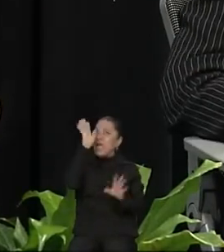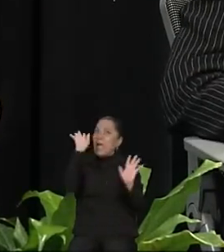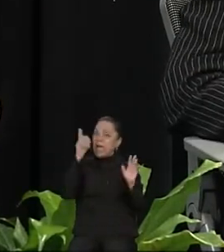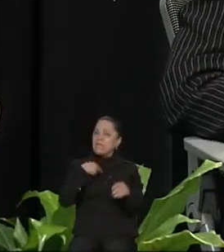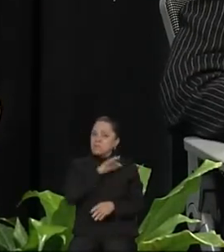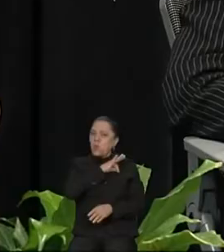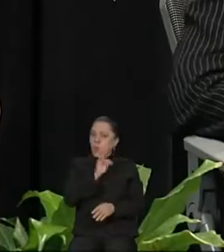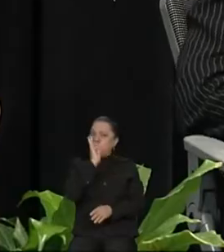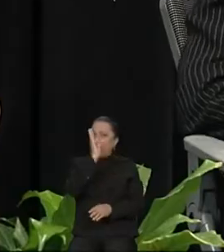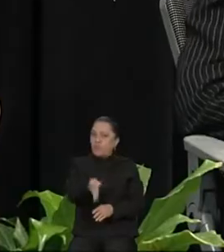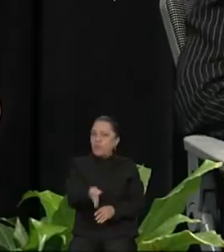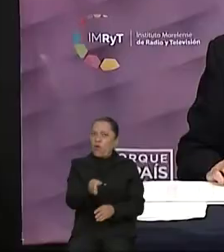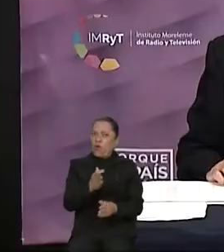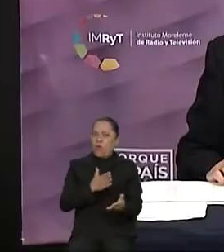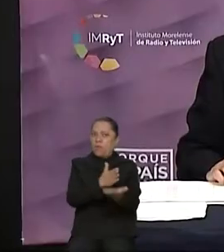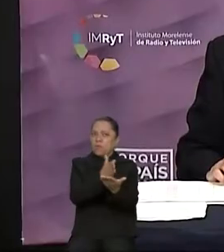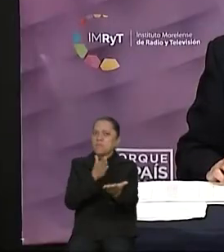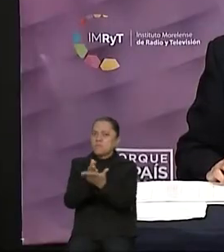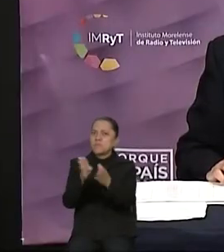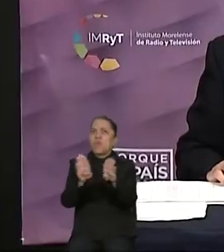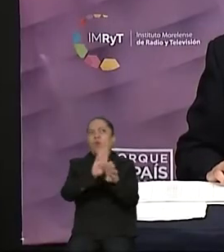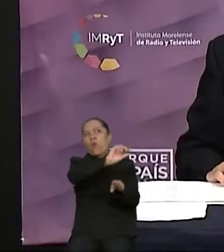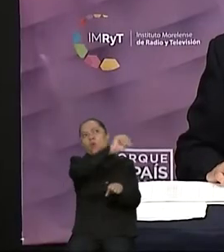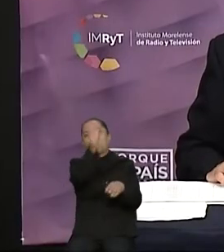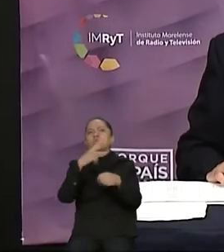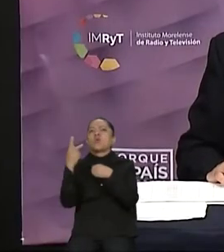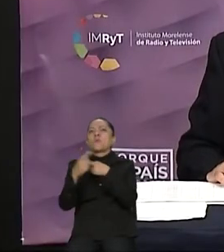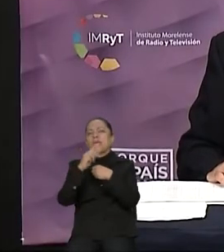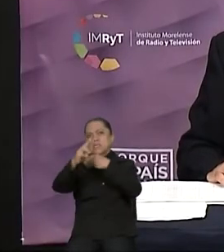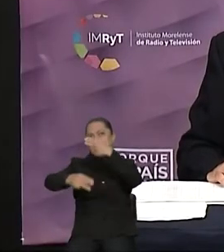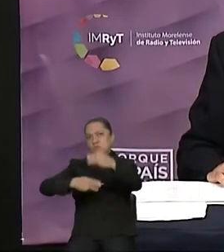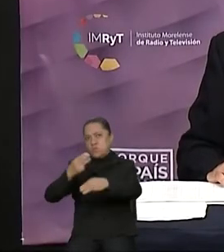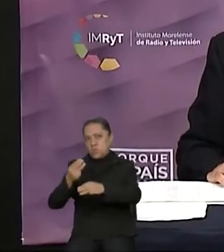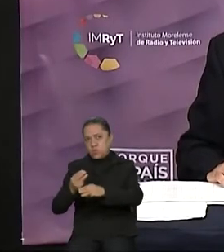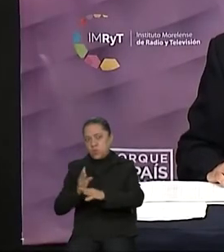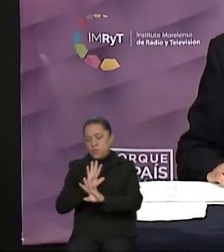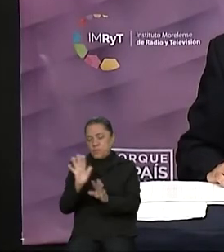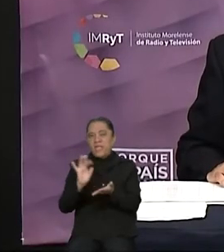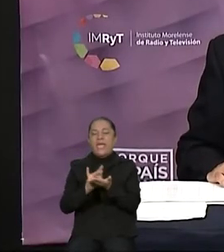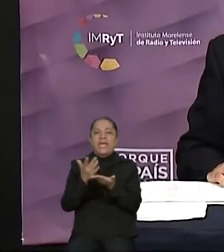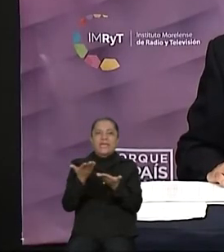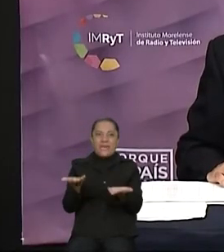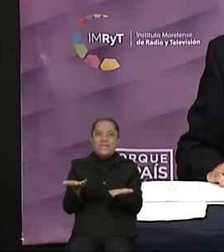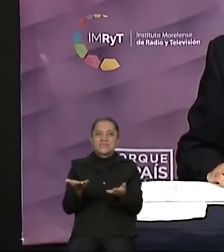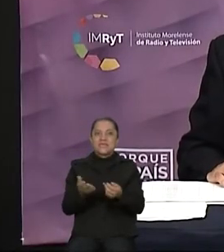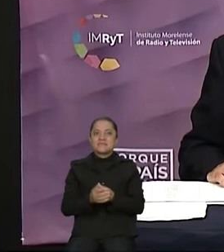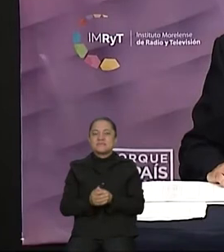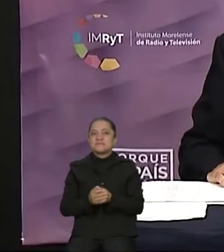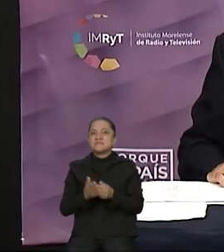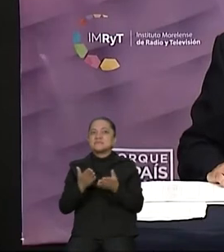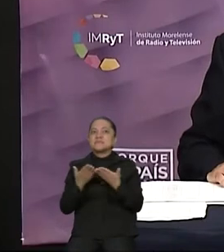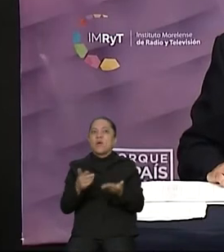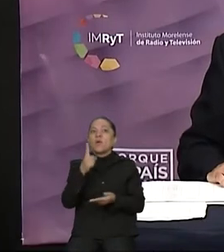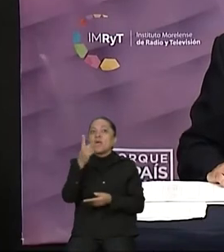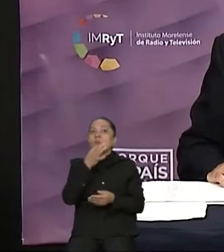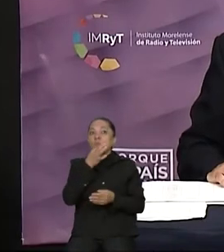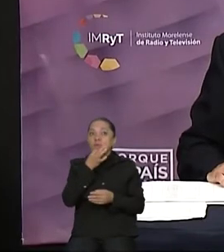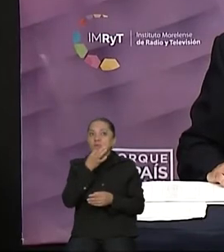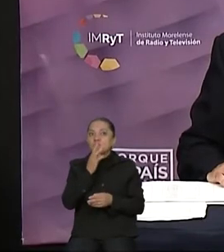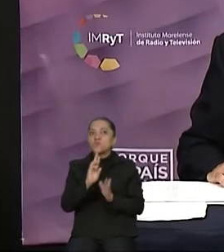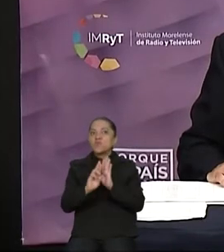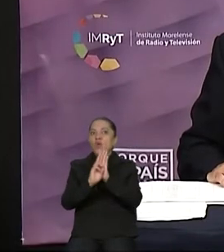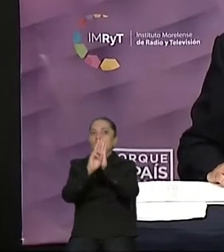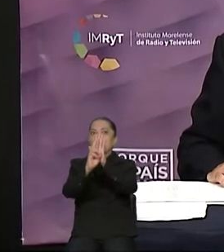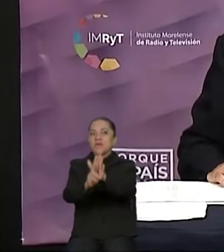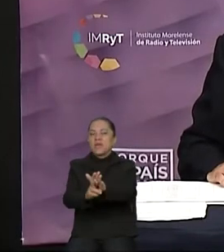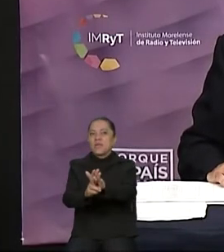países del mundo. Muchas gracias, candidata Lilia Ibarra Campos. Ahora, hasta por un minuto, para la réplica correspondiente, la candidata del PAN al